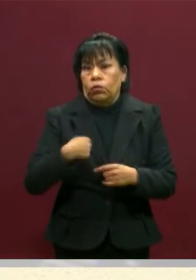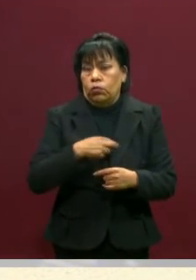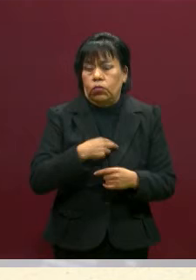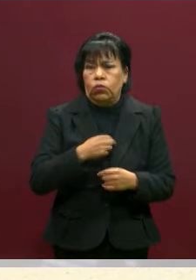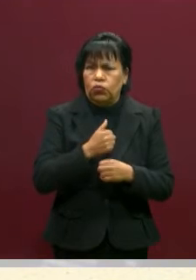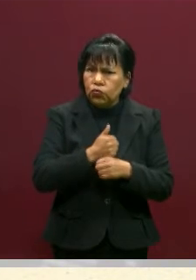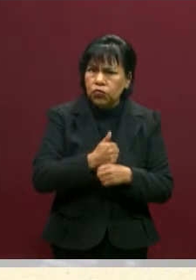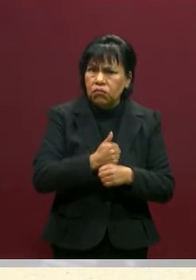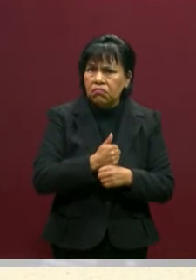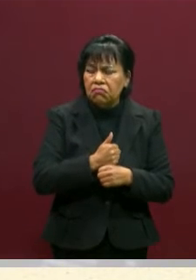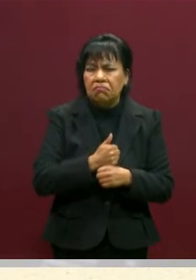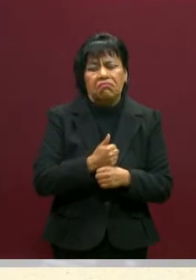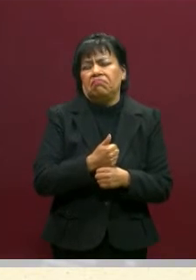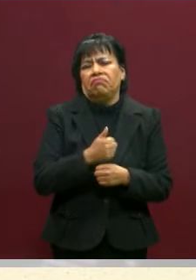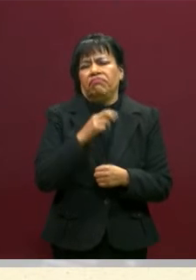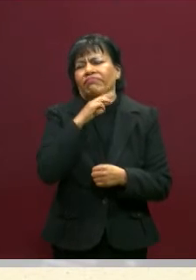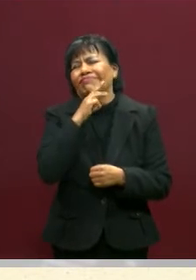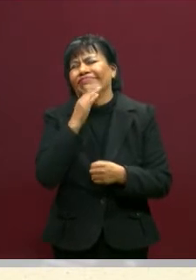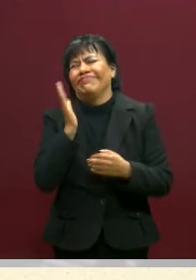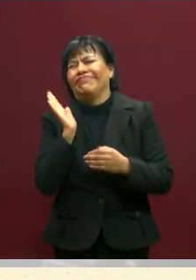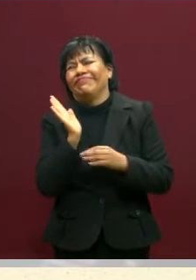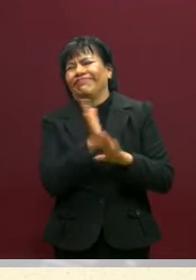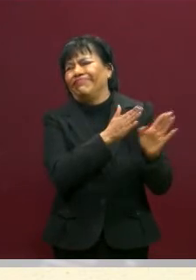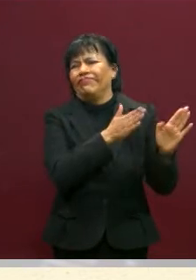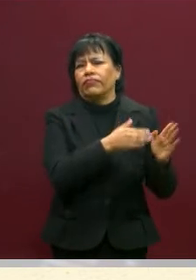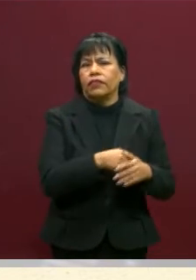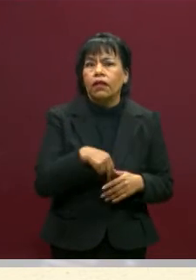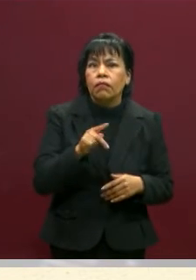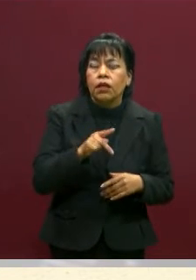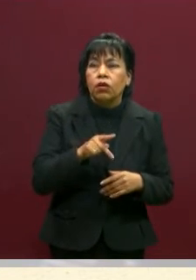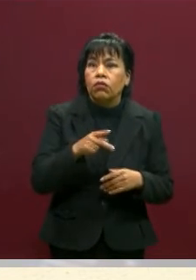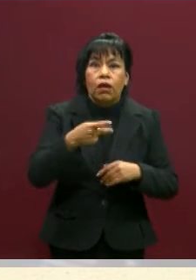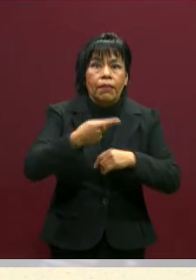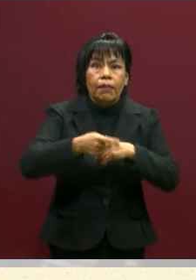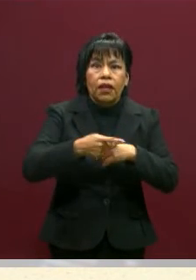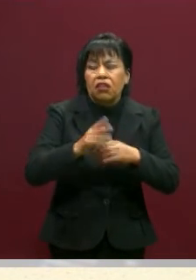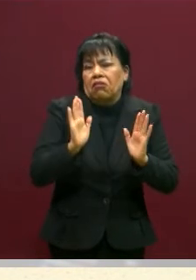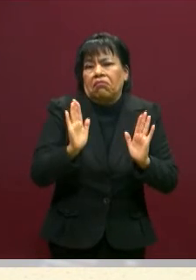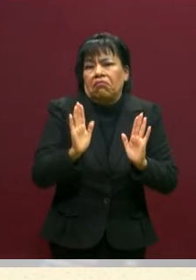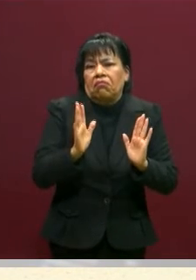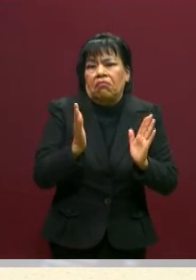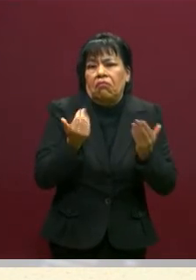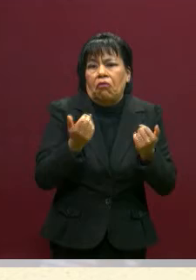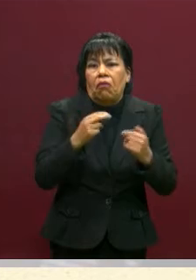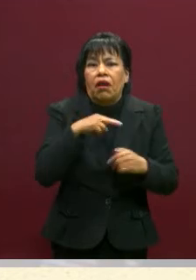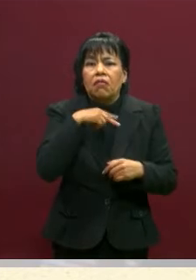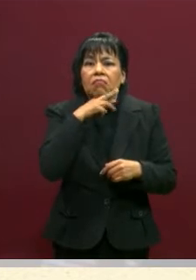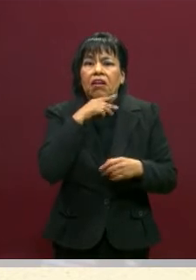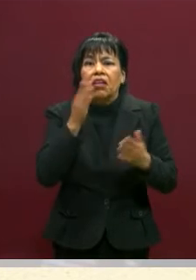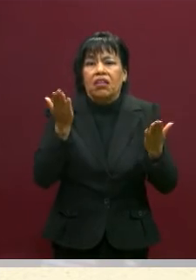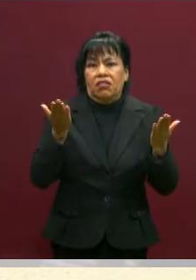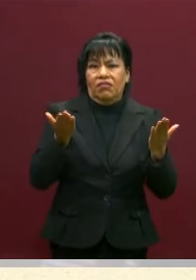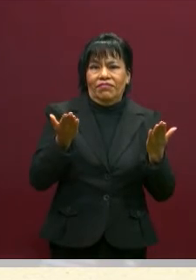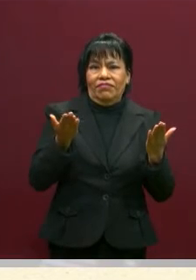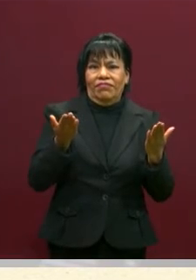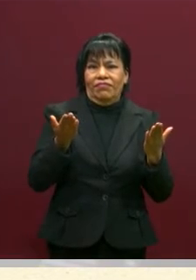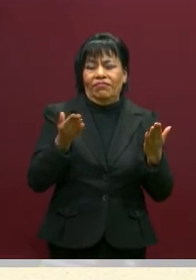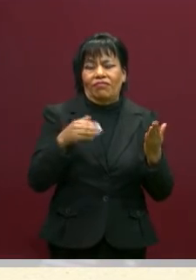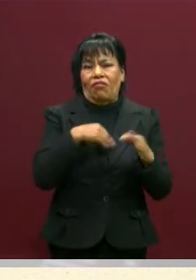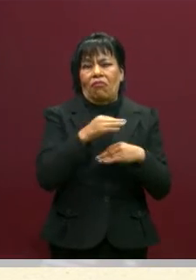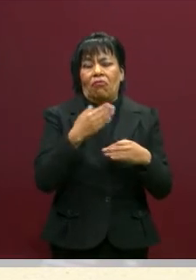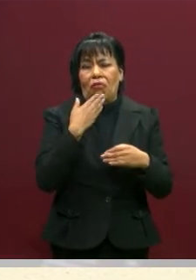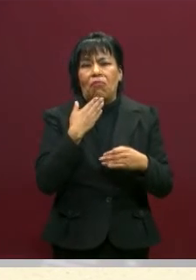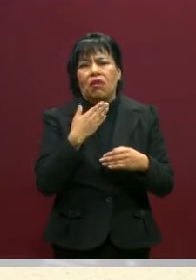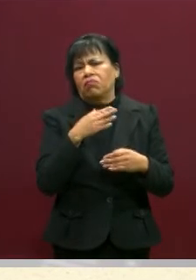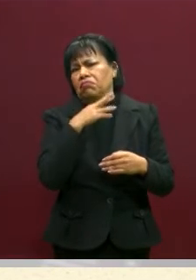quizá no nos preocuparíamos por esas cosas. preocuparíamos, sí. Y si nada está en riesgo, pues no nos preocuparíamos. Sería como el Edén, como el paraíso. Exacto. Entonces,